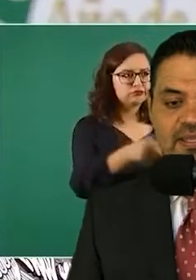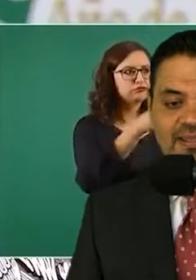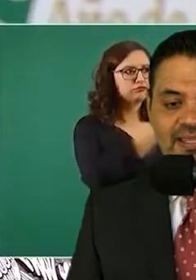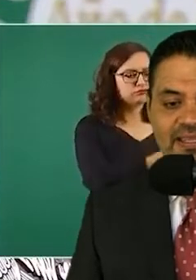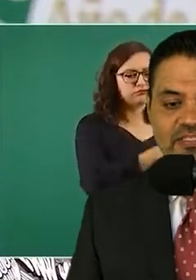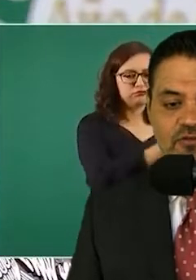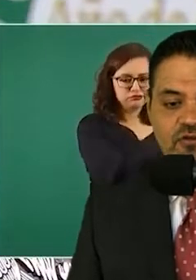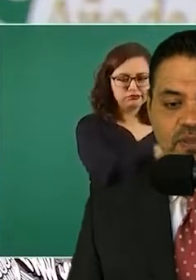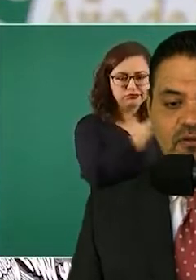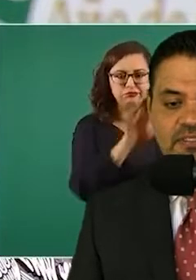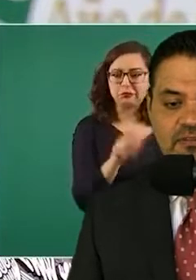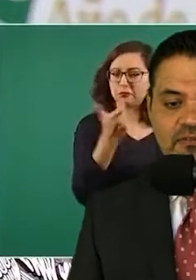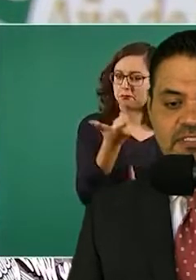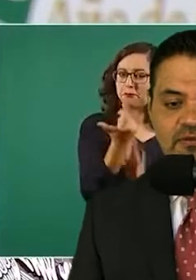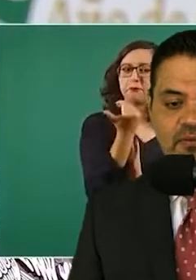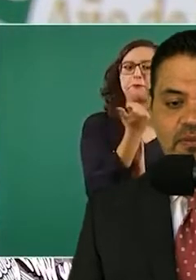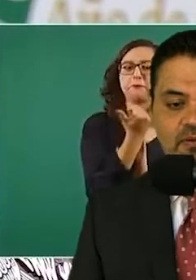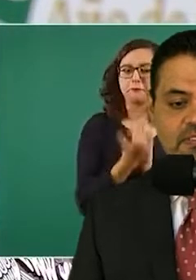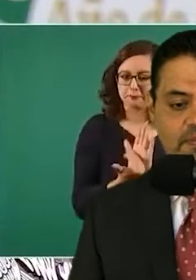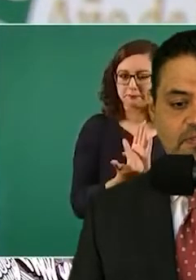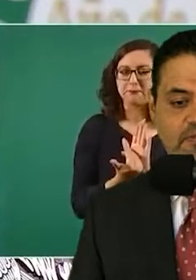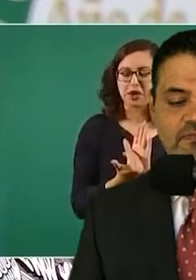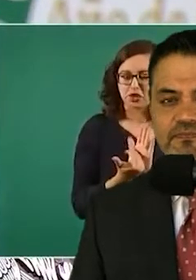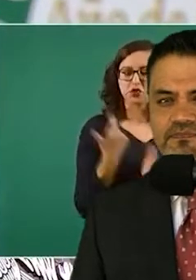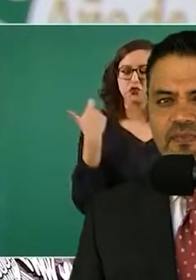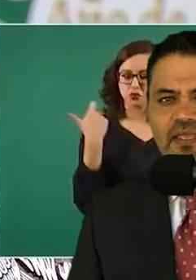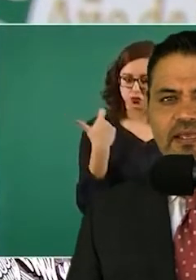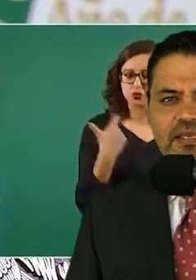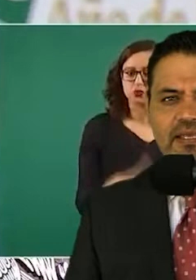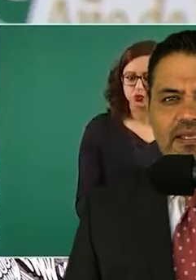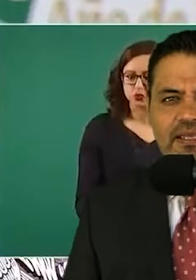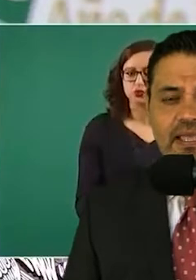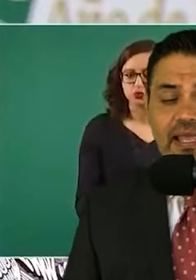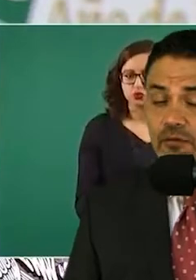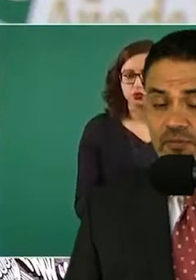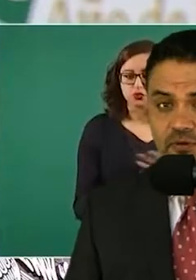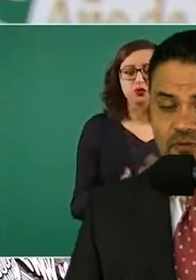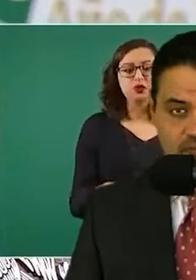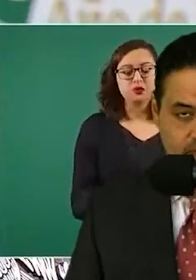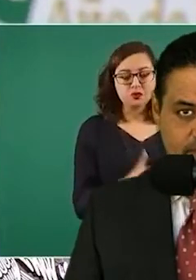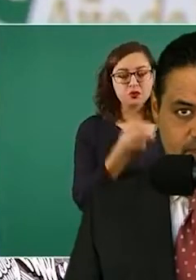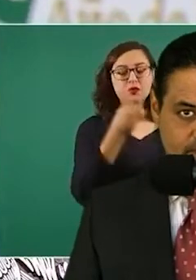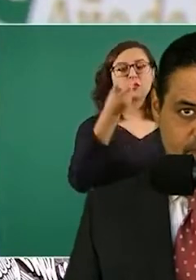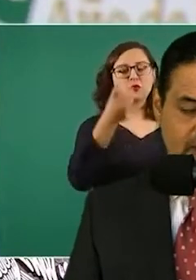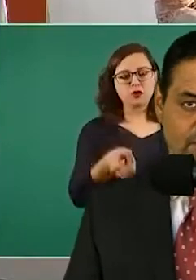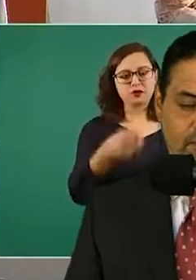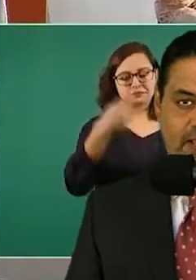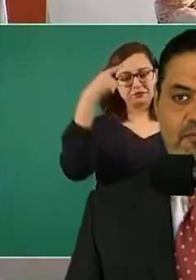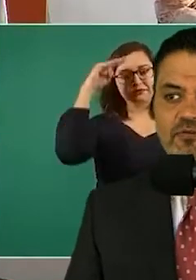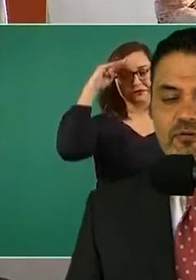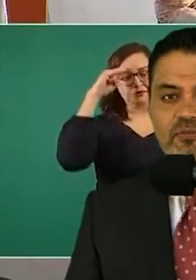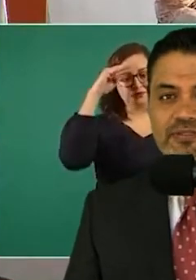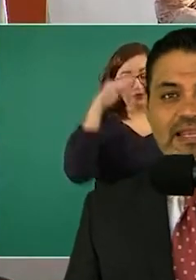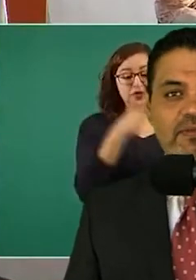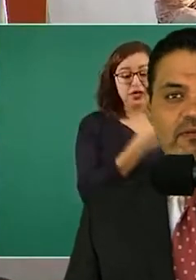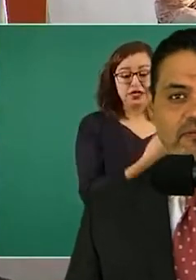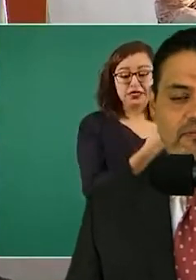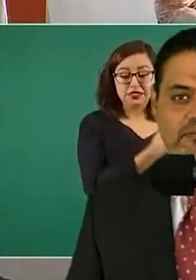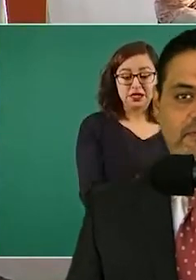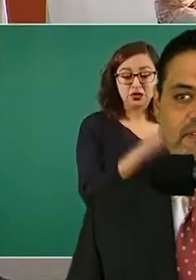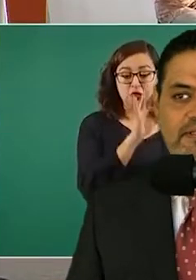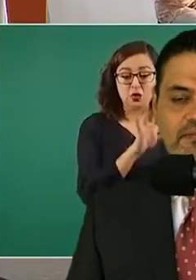México de 18.919 millones de pesos. El último párrafo, digamos, el último